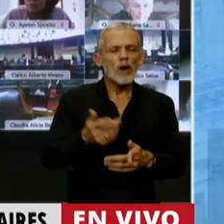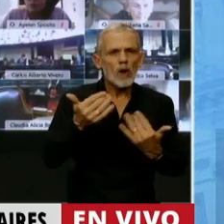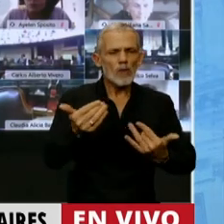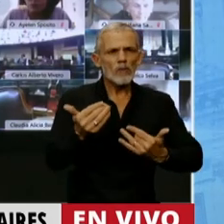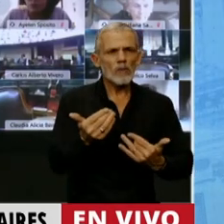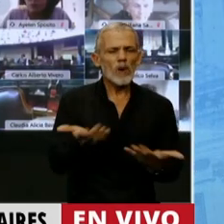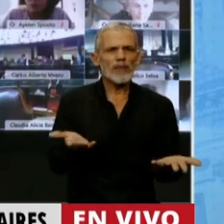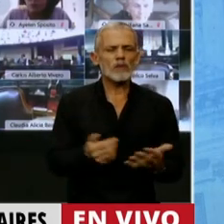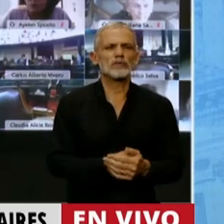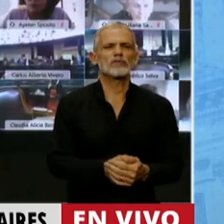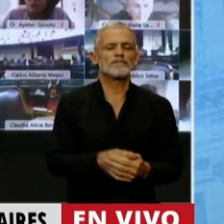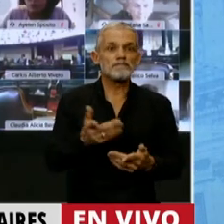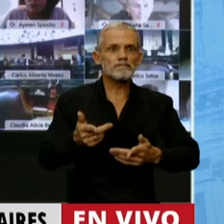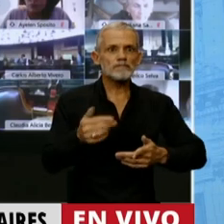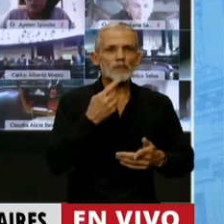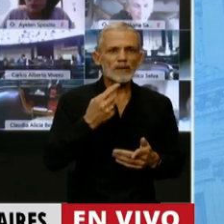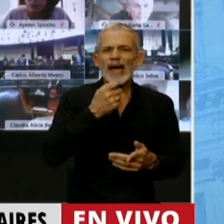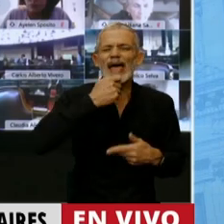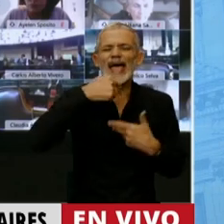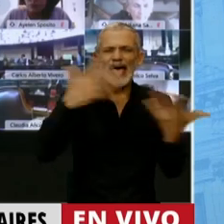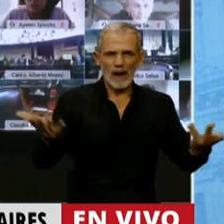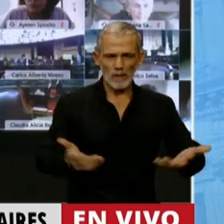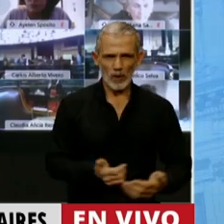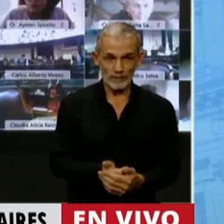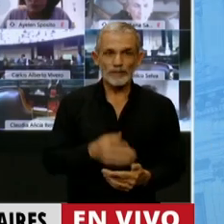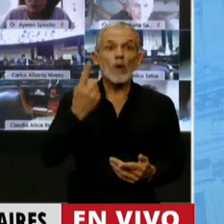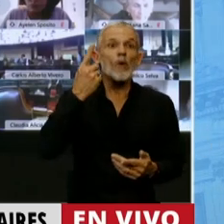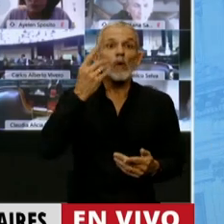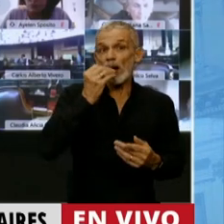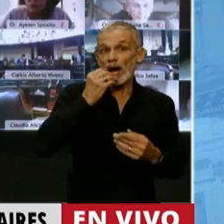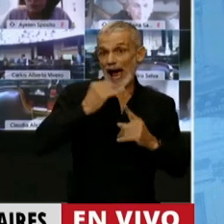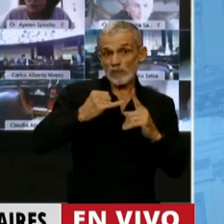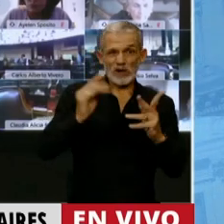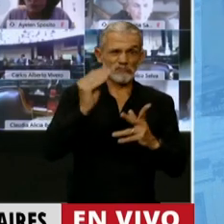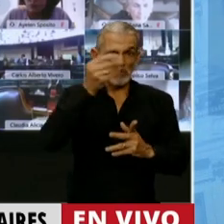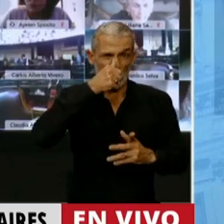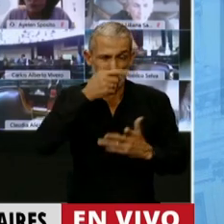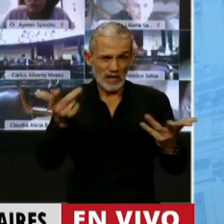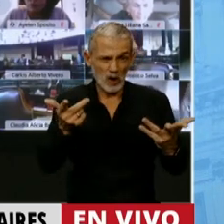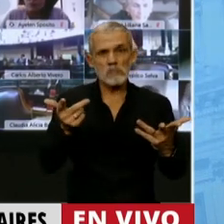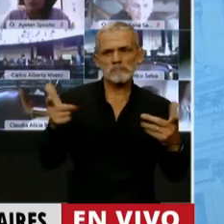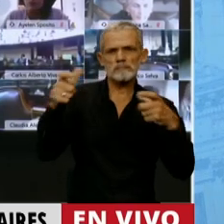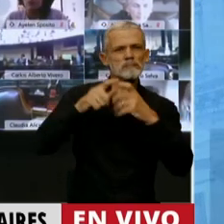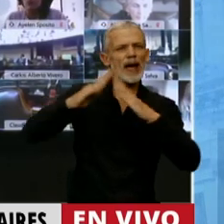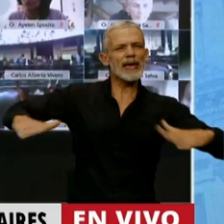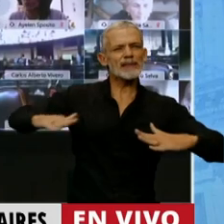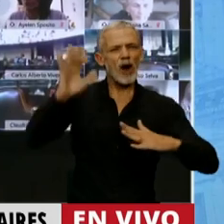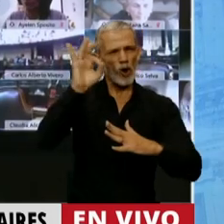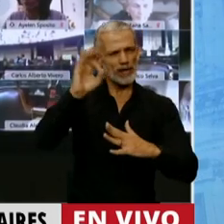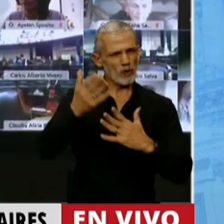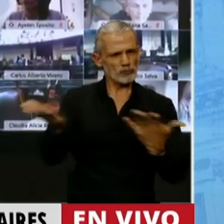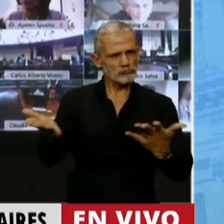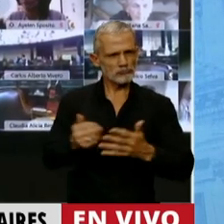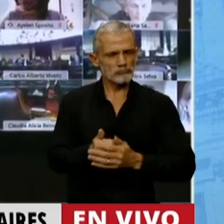podemos mencionar en un ejemplo. Hubo un almuerzo el fin de semana en la Quinta de Olivos.